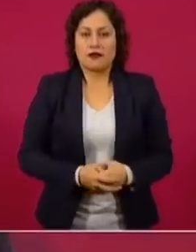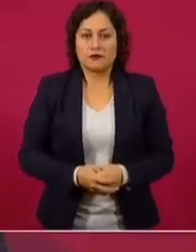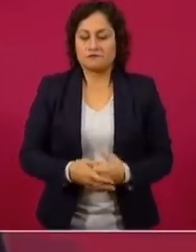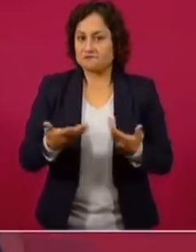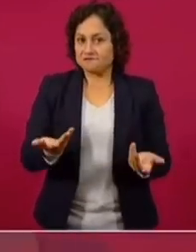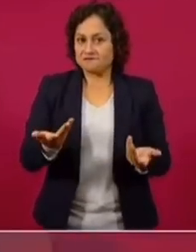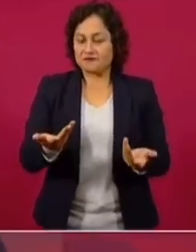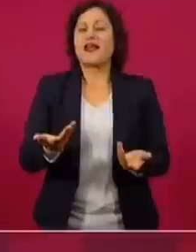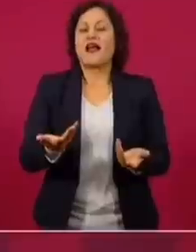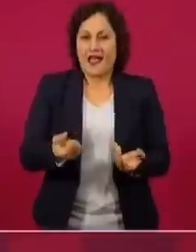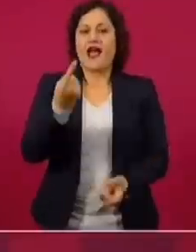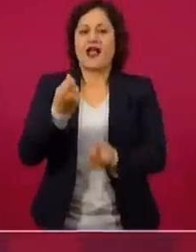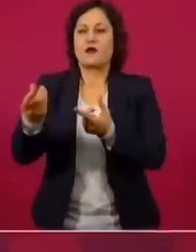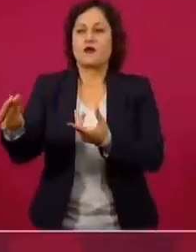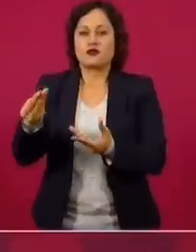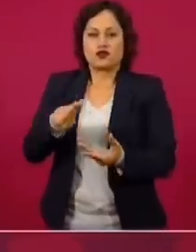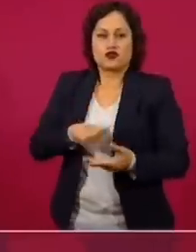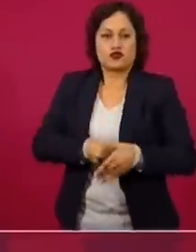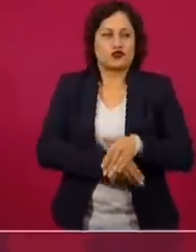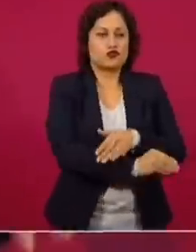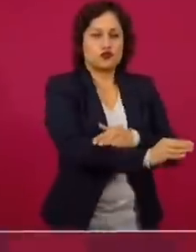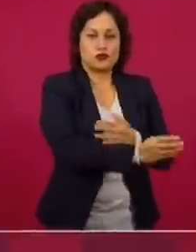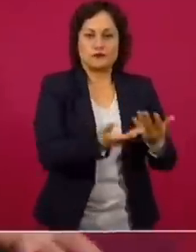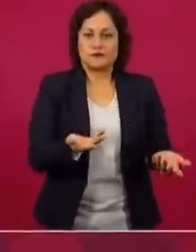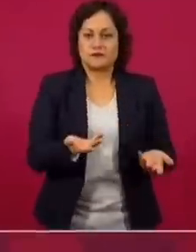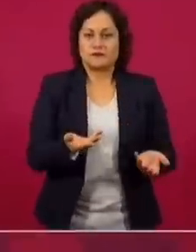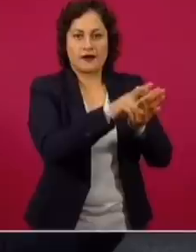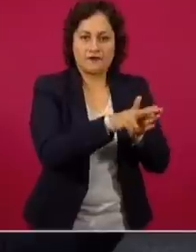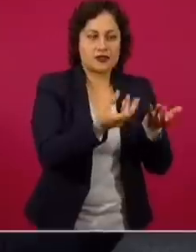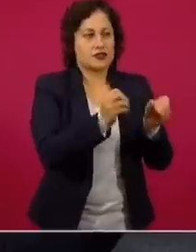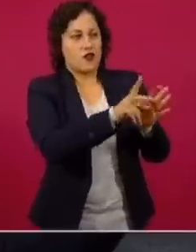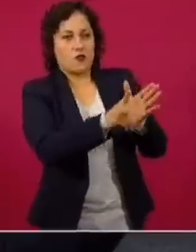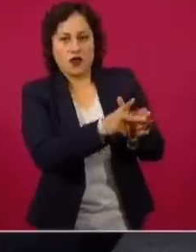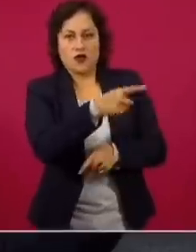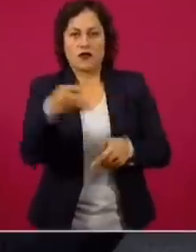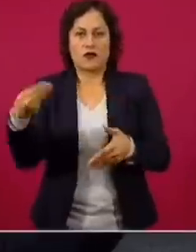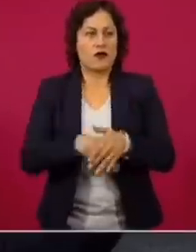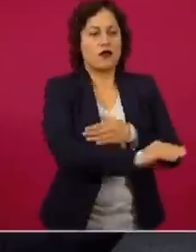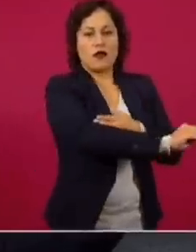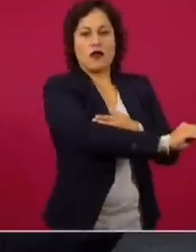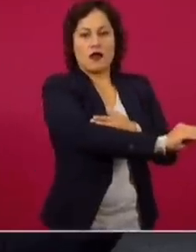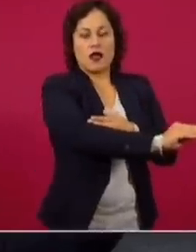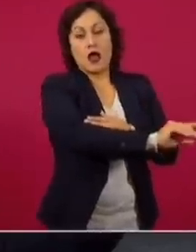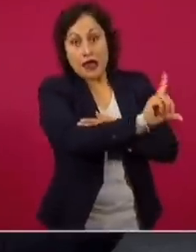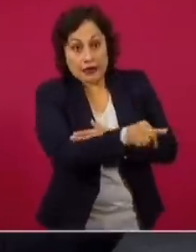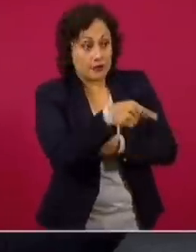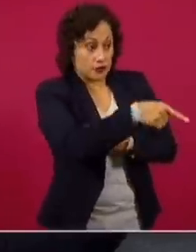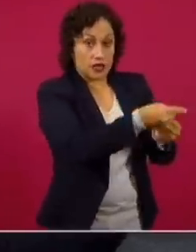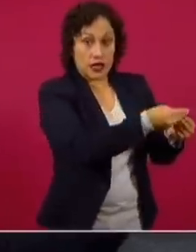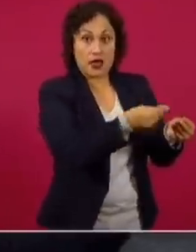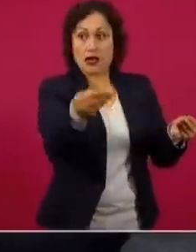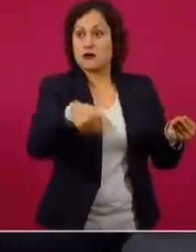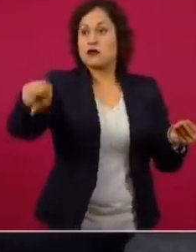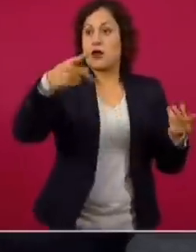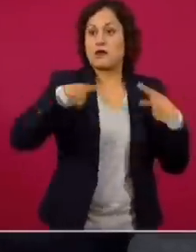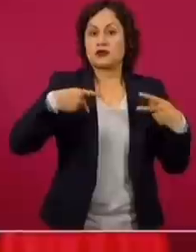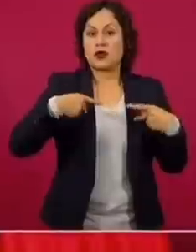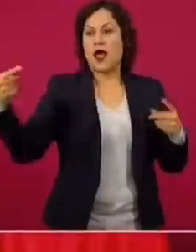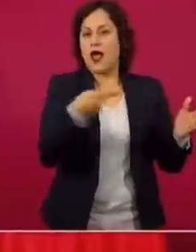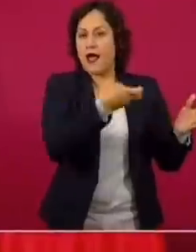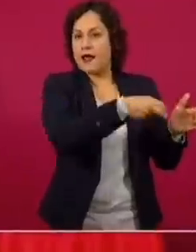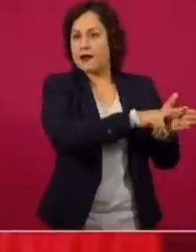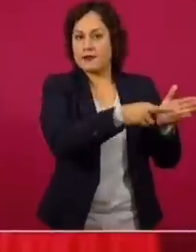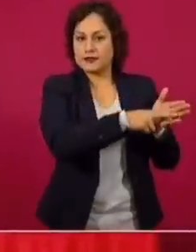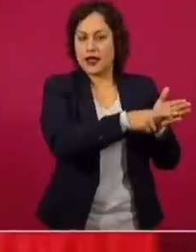Habían filtraciones, se le pasaban a un periódico, una revista. Y ahí yo podía, o cualquier gente de la función pública, hacer referencia